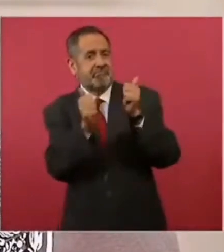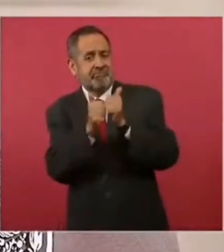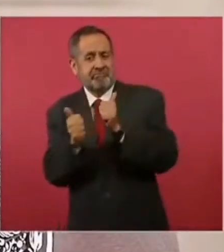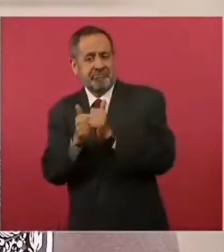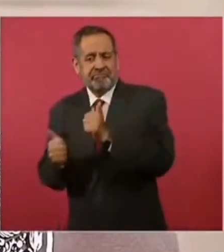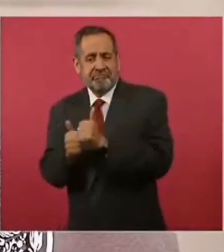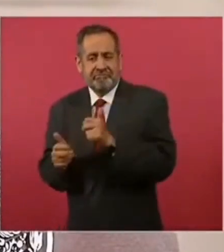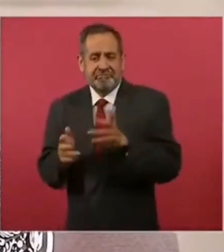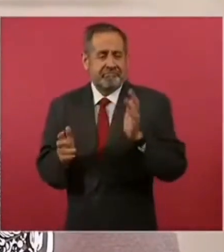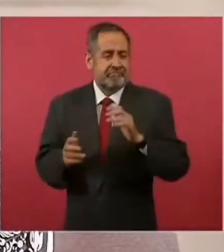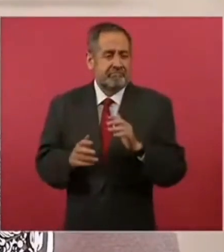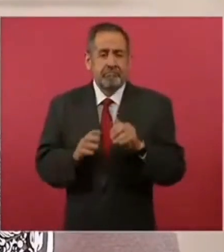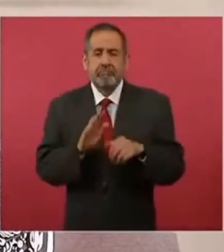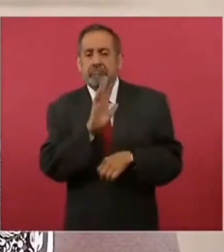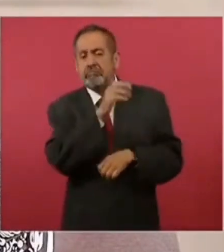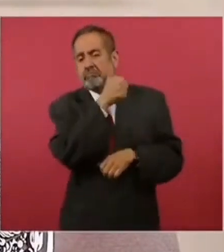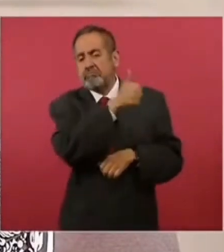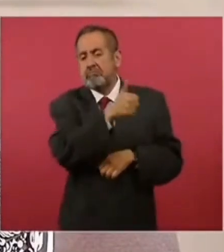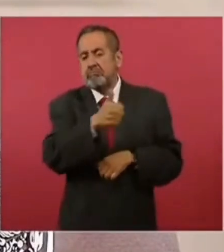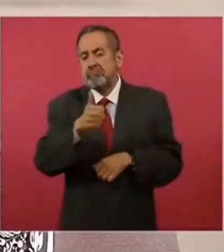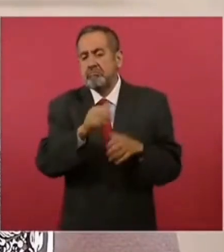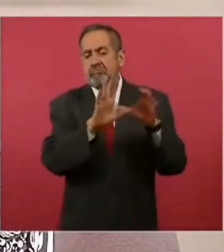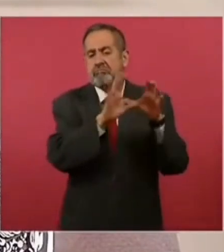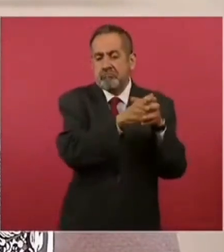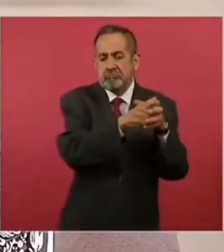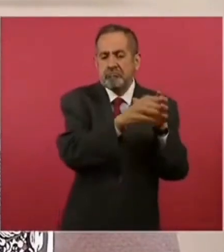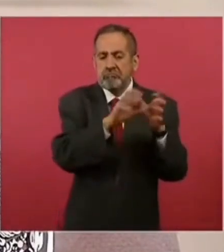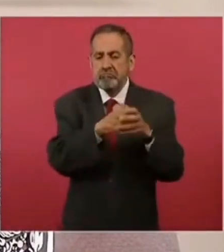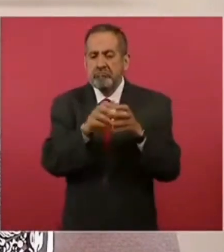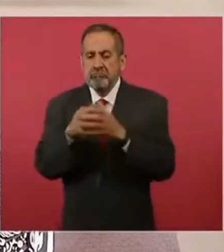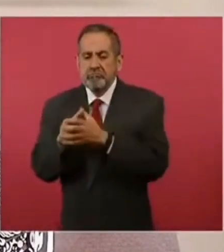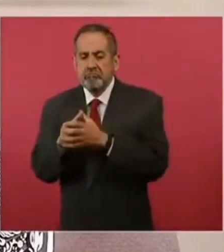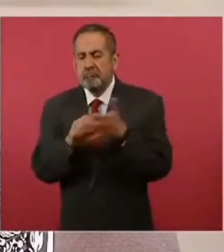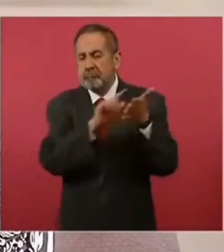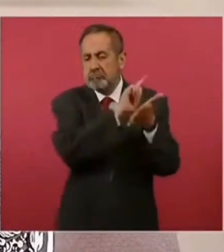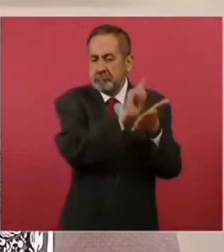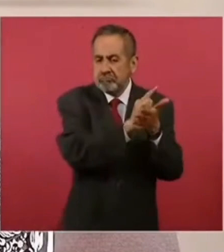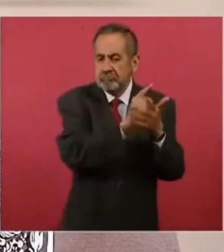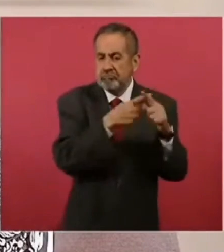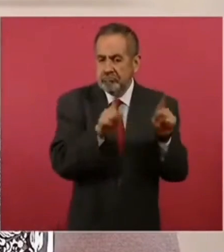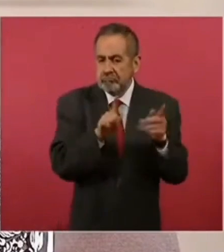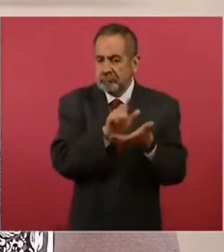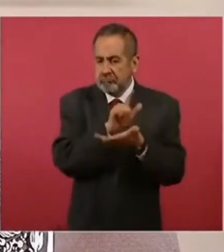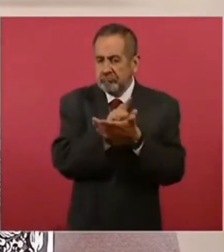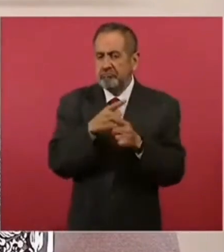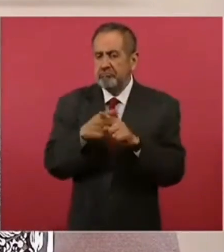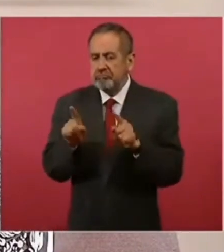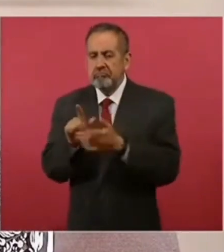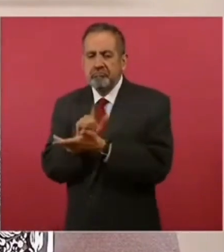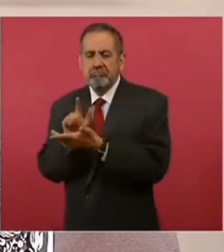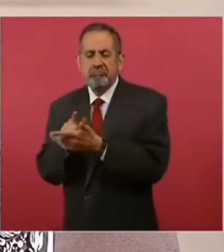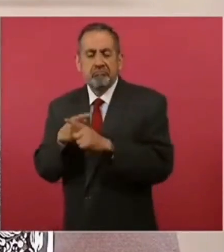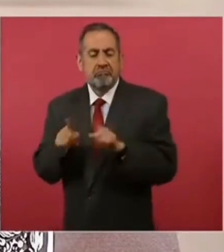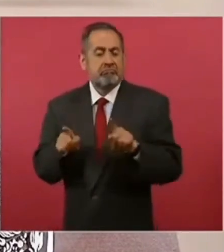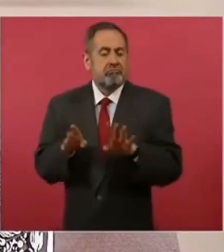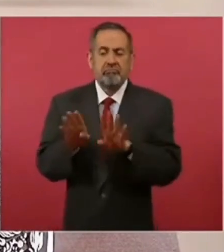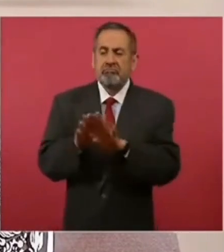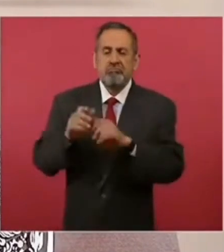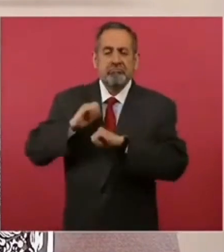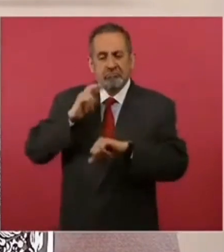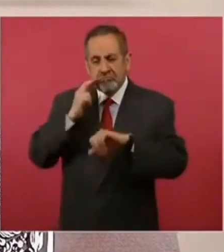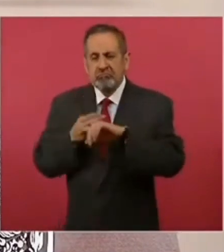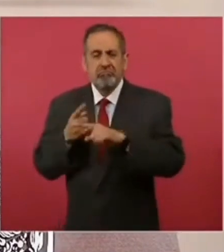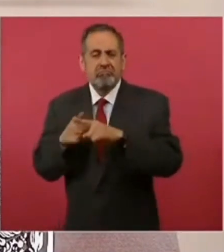generó leyes propias de salud en los estados, generó atribuciones propias y